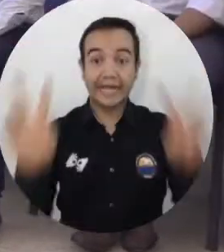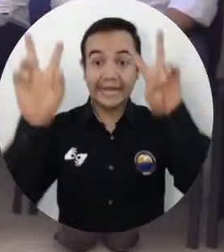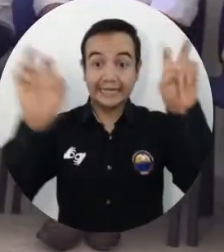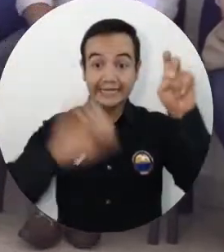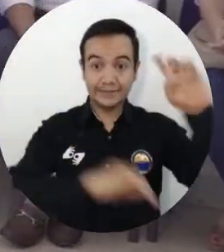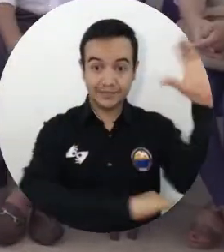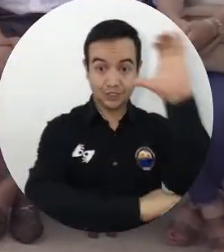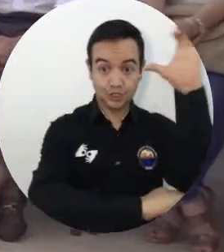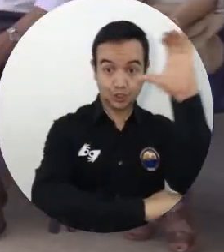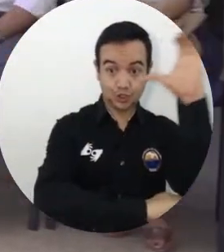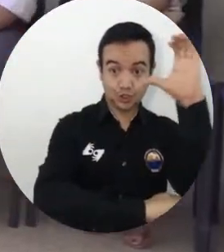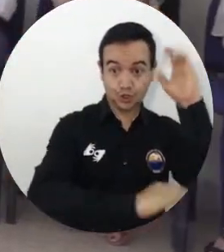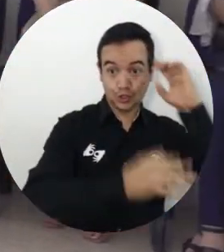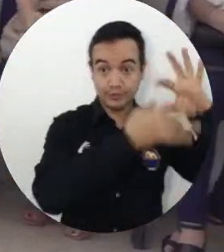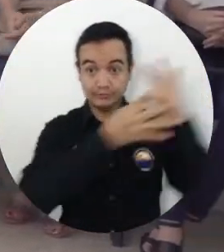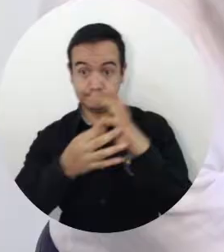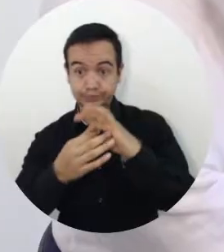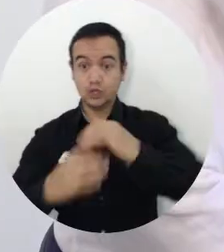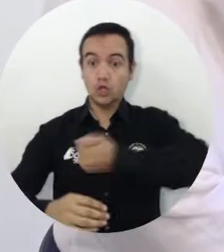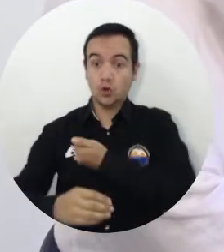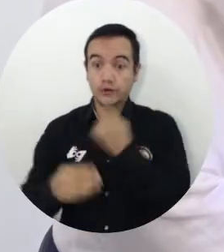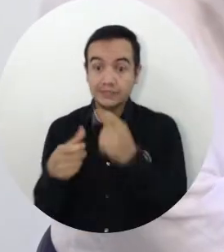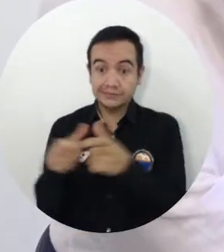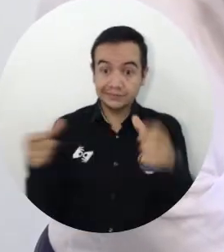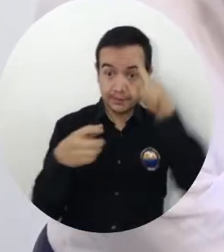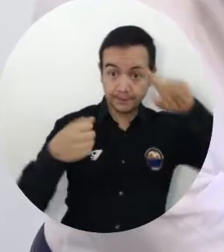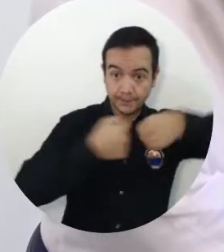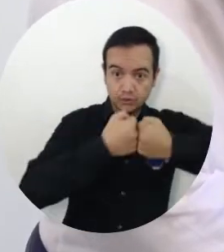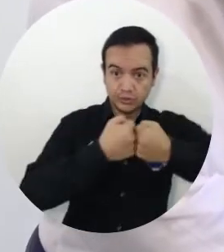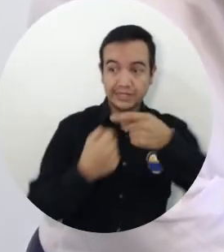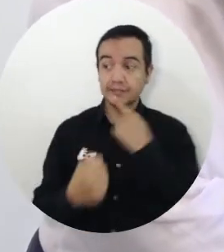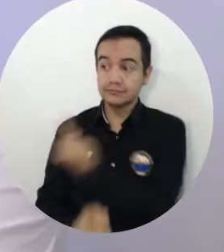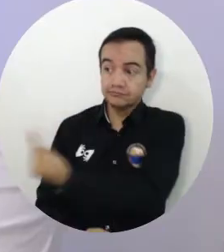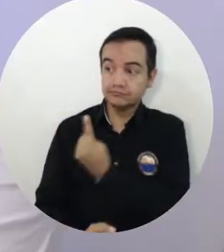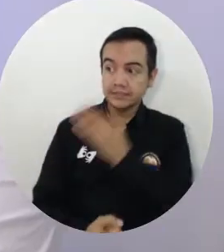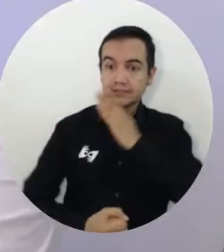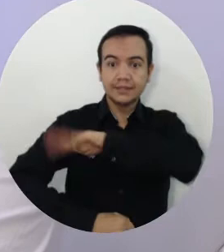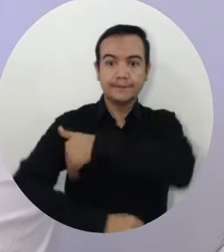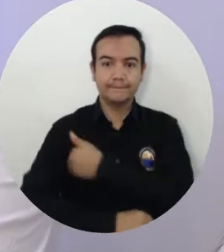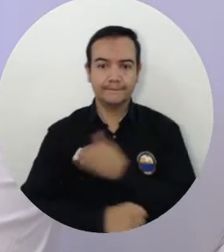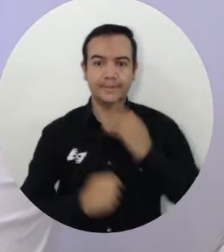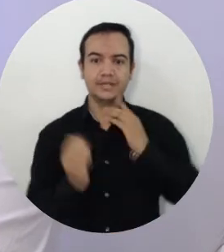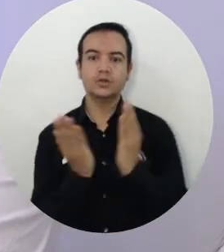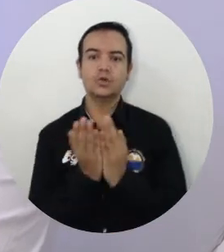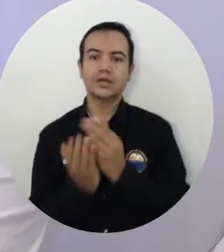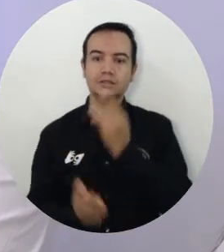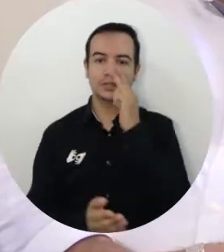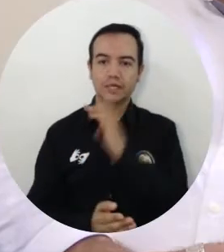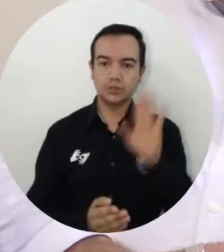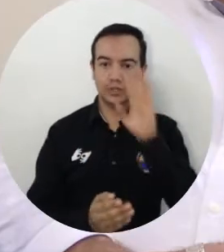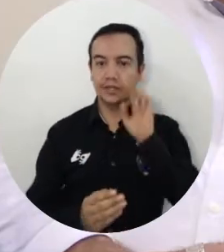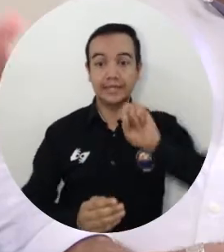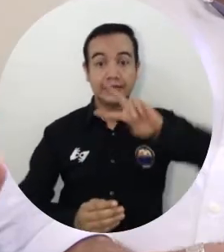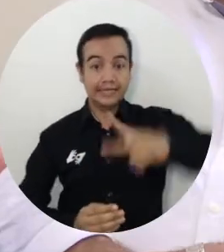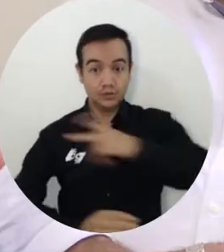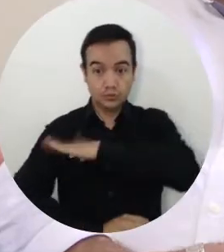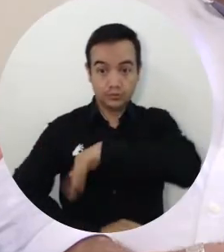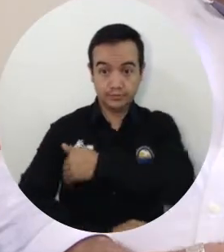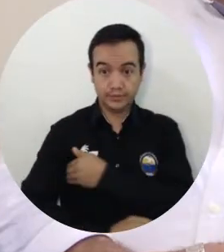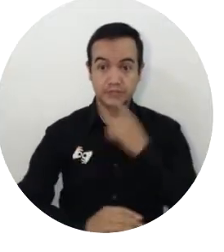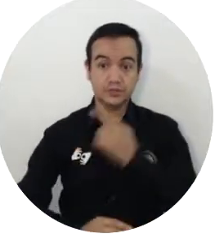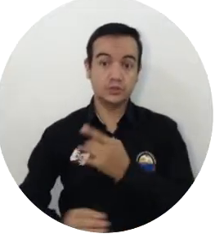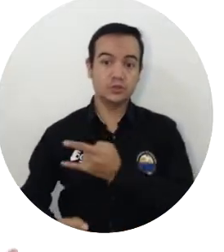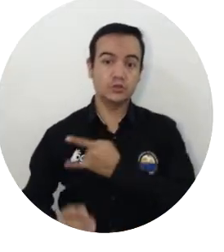En el marco del Pacto Colombia con las Juventudes, donde estuvieron la ministra de Educación Nacional, el viceministro de Educación Superior, el presidente de